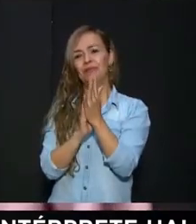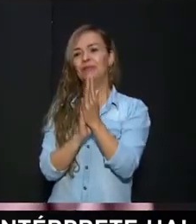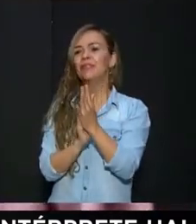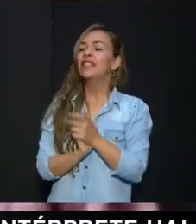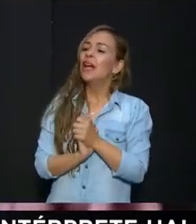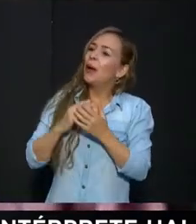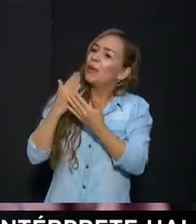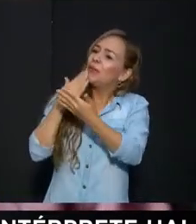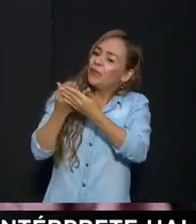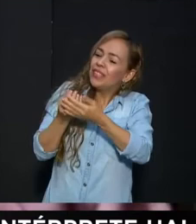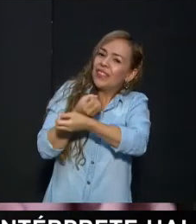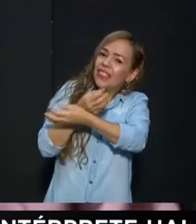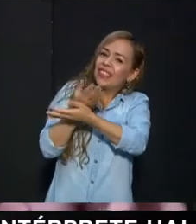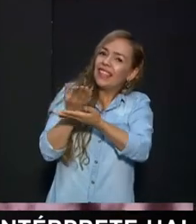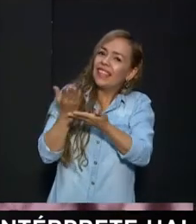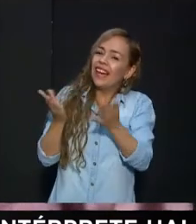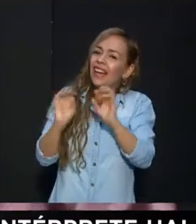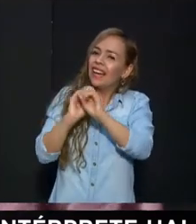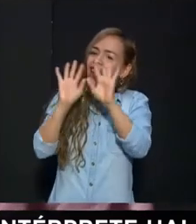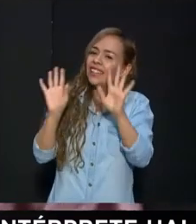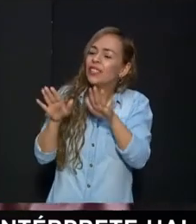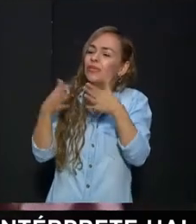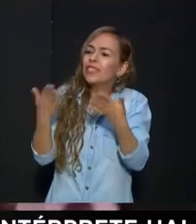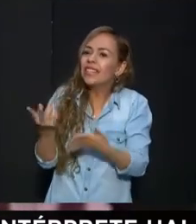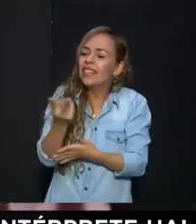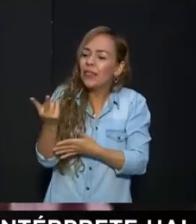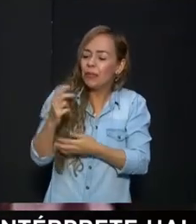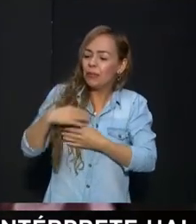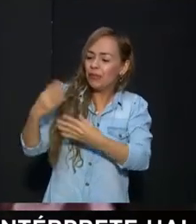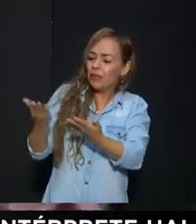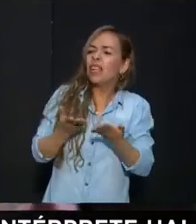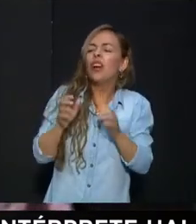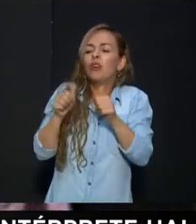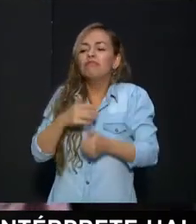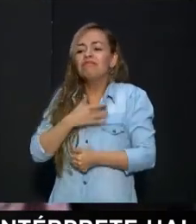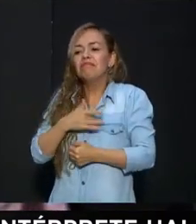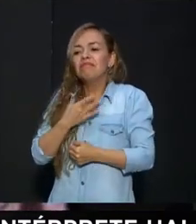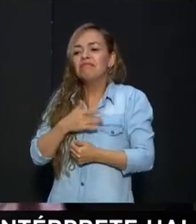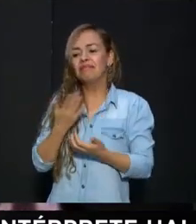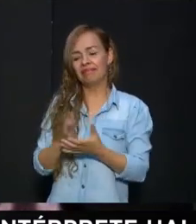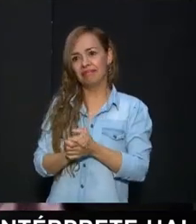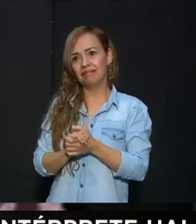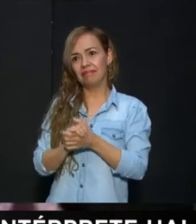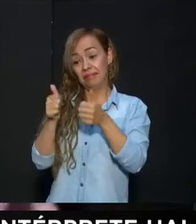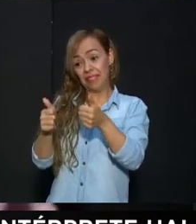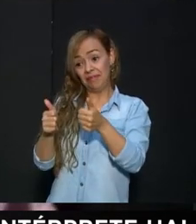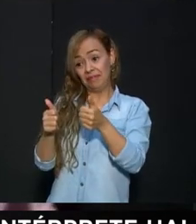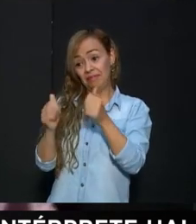Daisy, buenos días, Claritza, buenos días. Qué rico que estén conectados con nosotros. ¿Cómo están? ¿Cómo van en esta cuarentena?